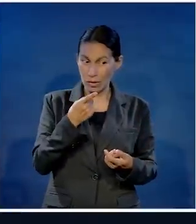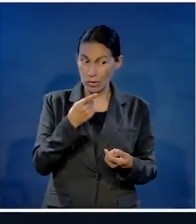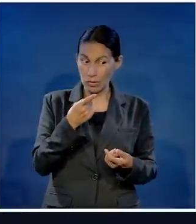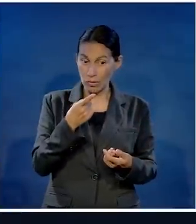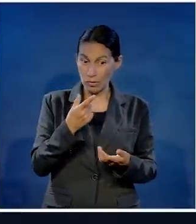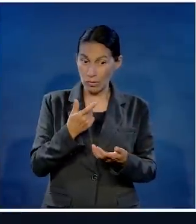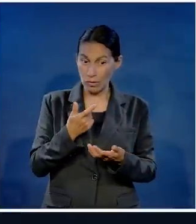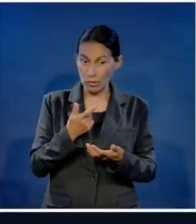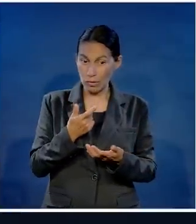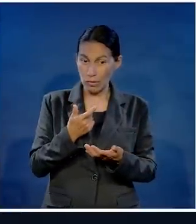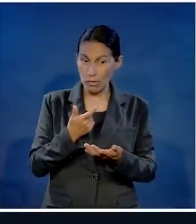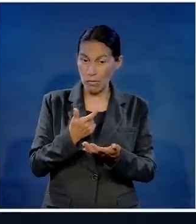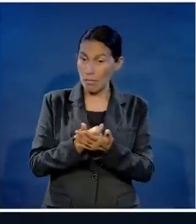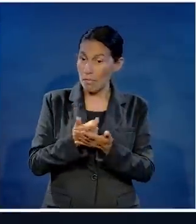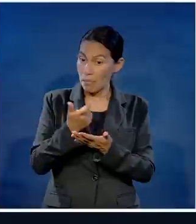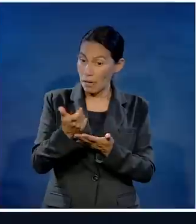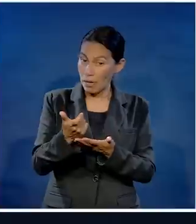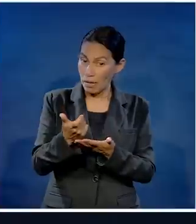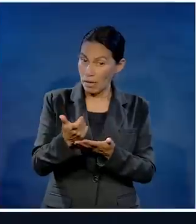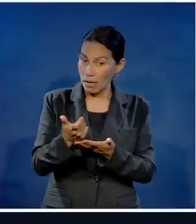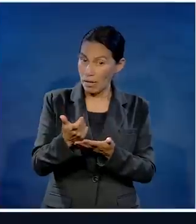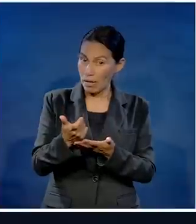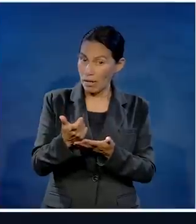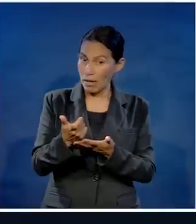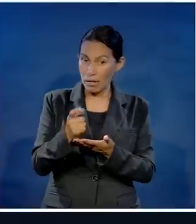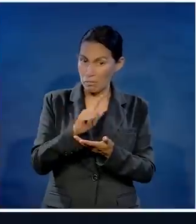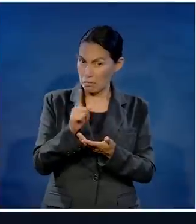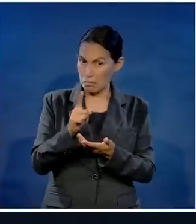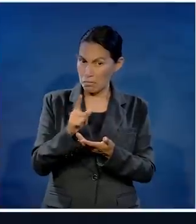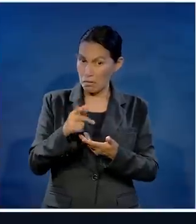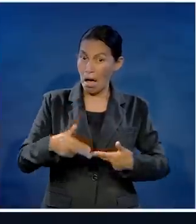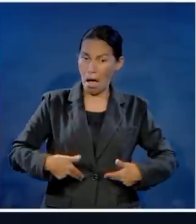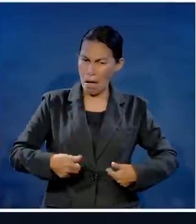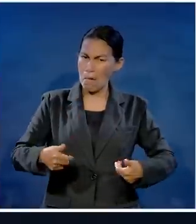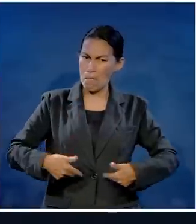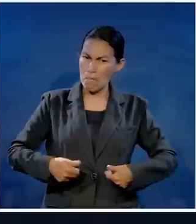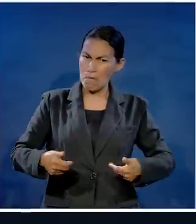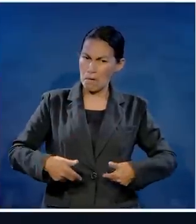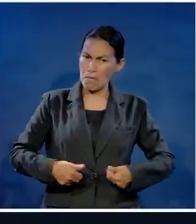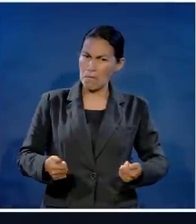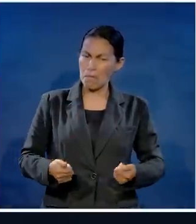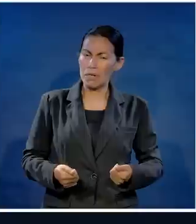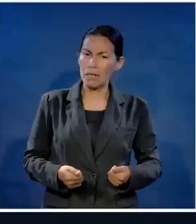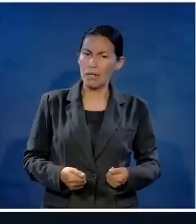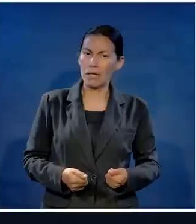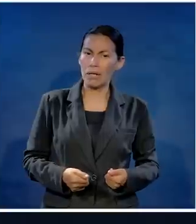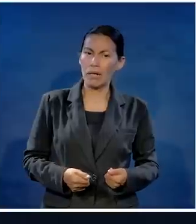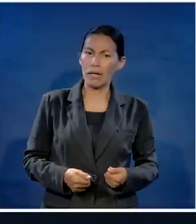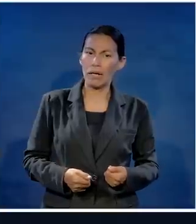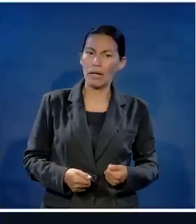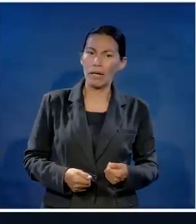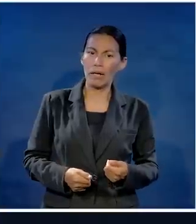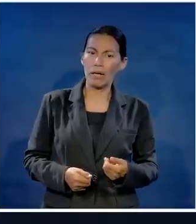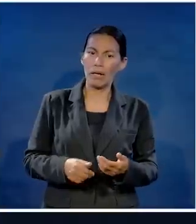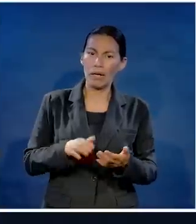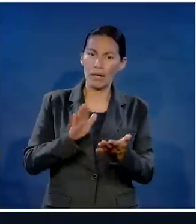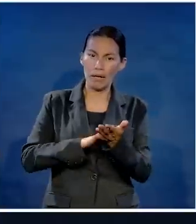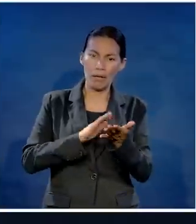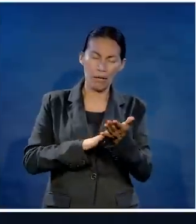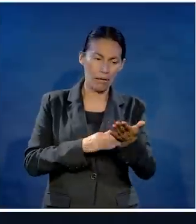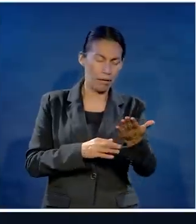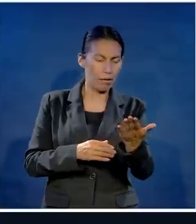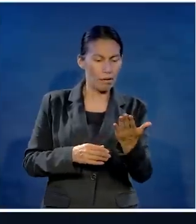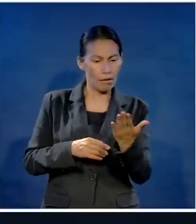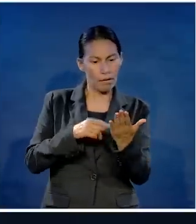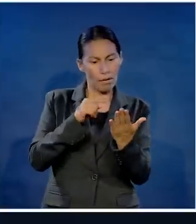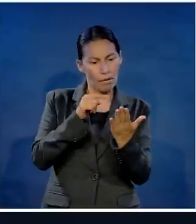cuenta que cuando tú no vas a pagar como que te da más hambre? ¿no ha notado eso? la muchacha empezó a pedir y a pedir y a pedir cuando llegó